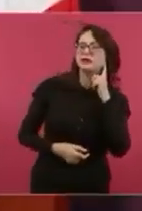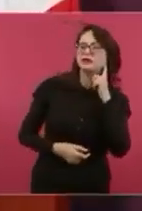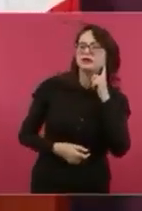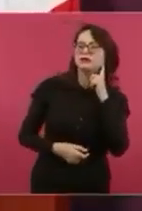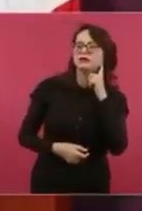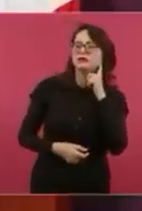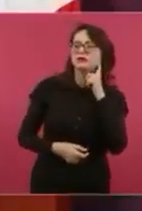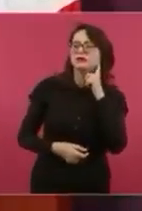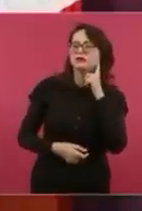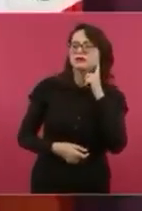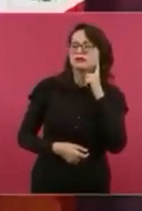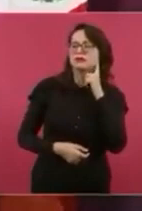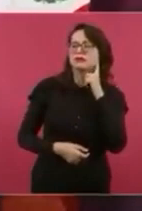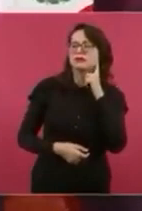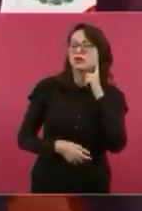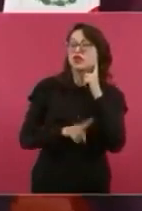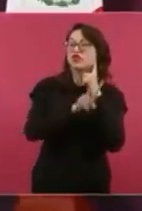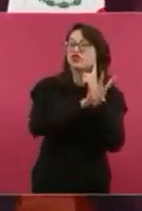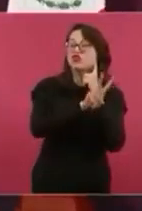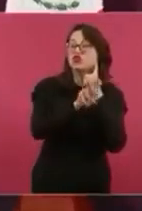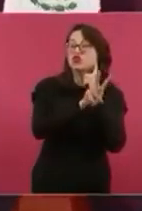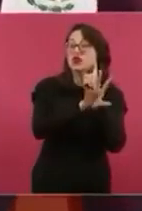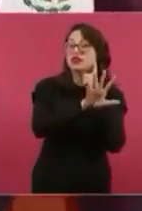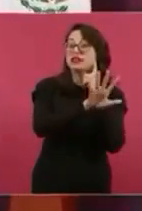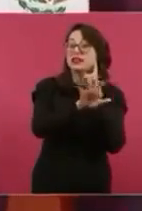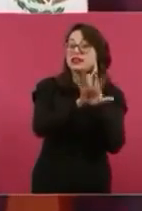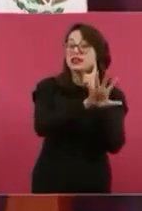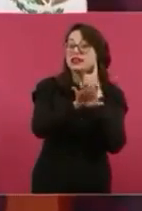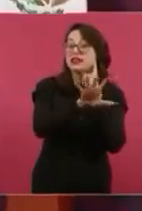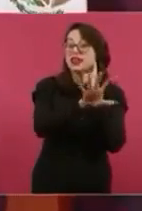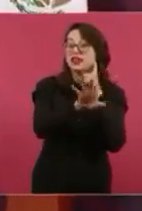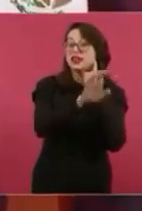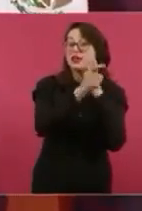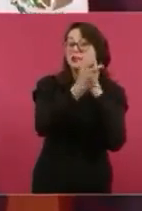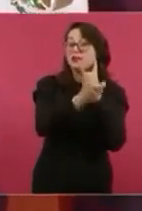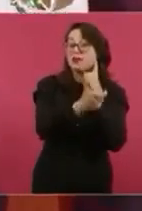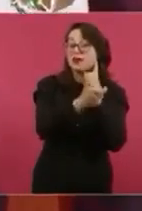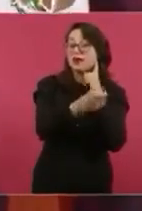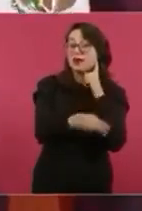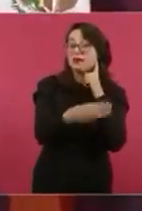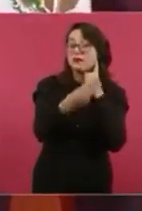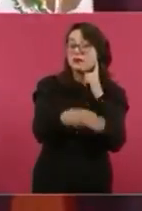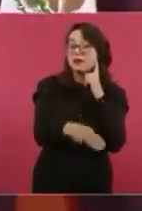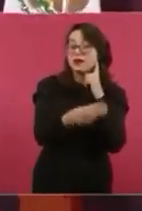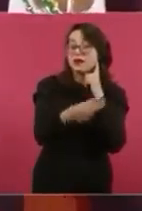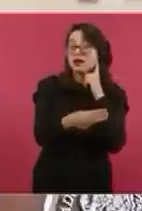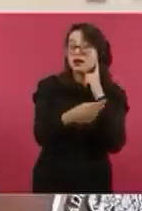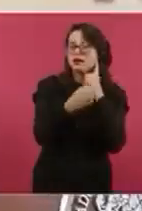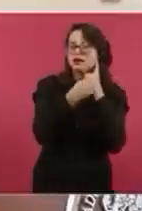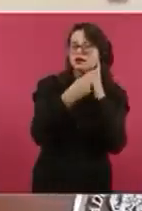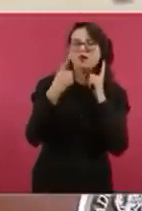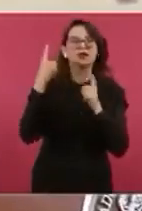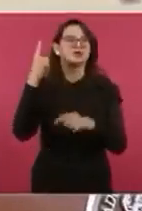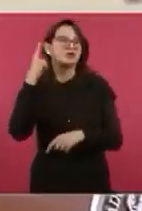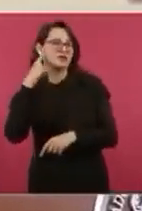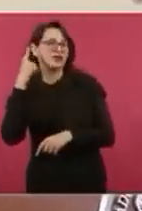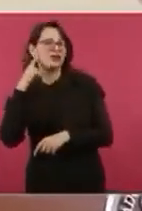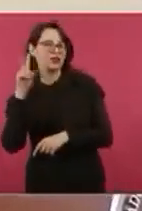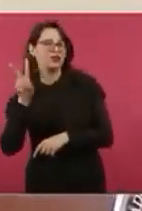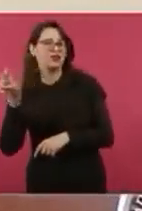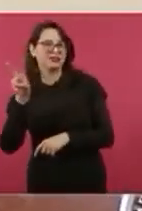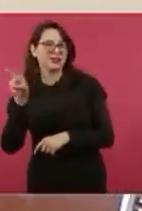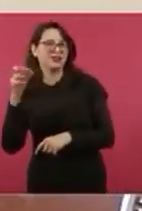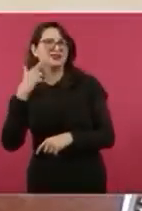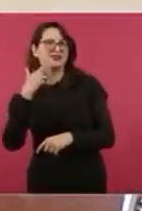por el otro, que me des 500 pesos para ir al mercado, mejor los 200.